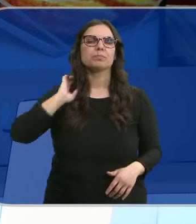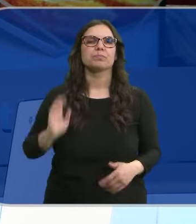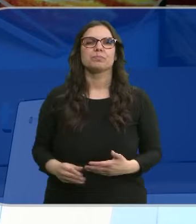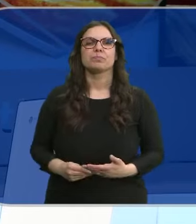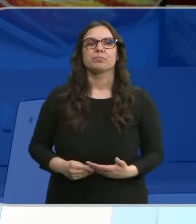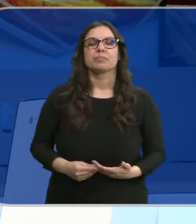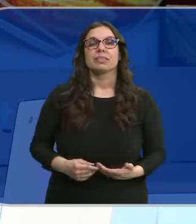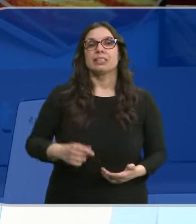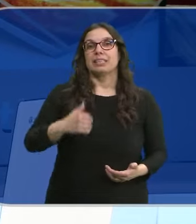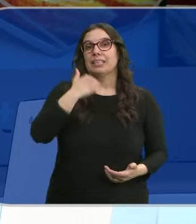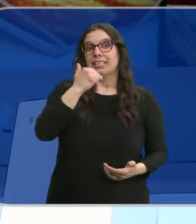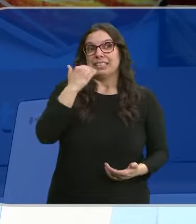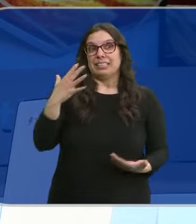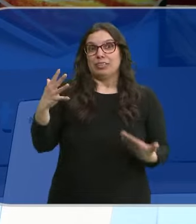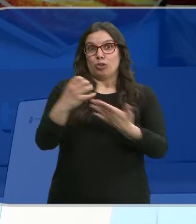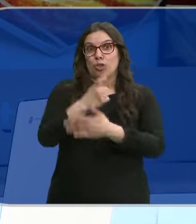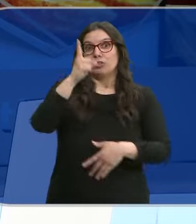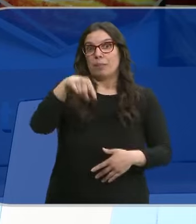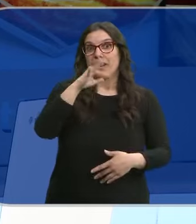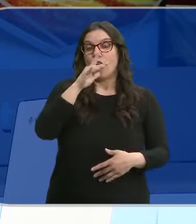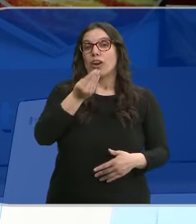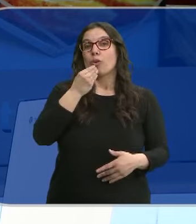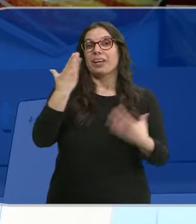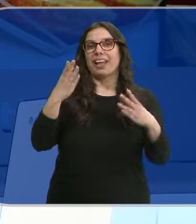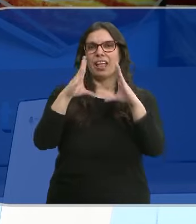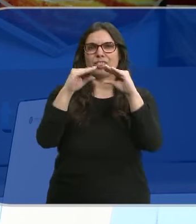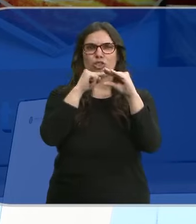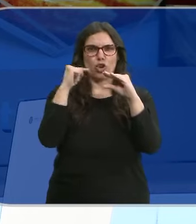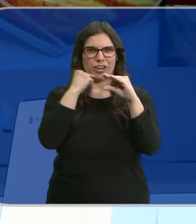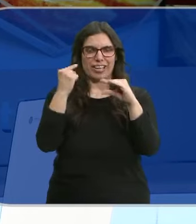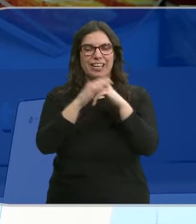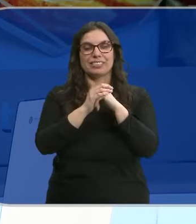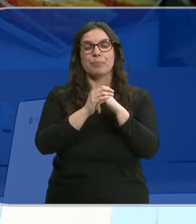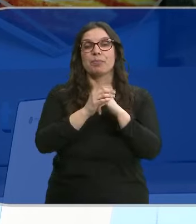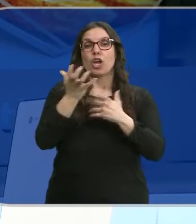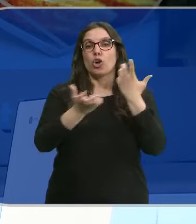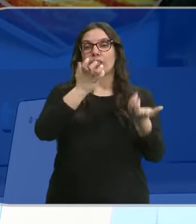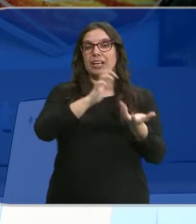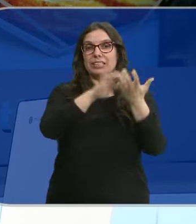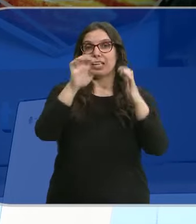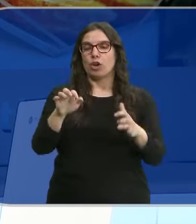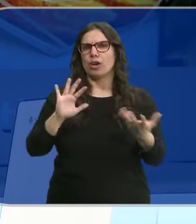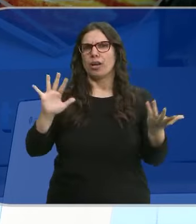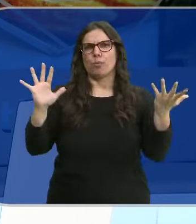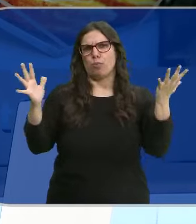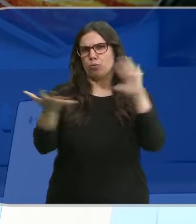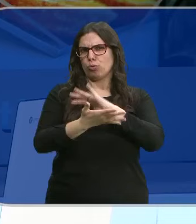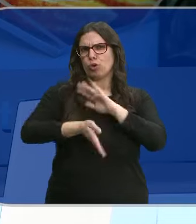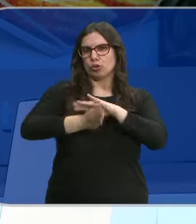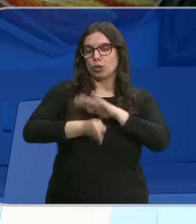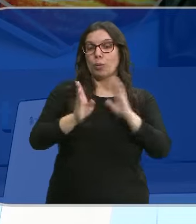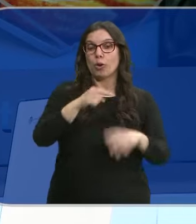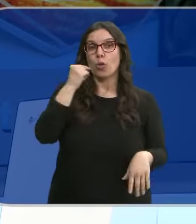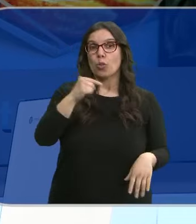Lo que tampoco falta en casi ninguna mesa en Semana Santa son las torrijas. Aunque la cocina castellano y leonesa no deja de evolucionar, este